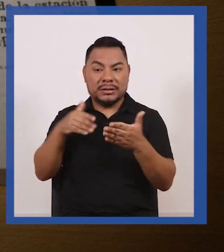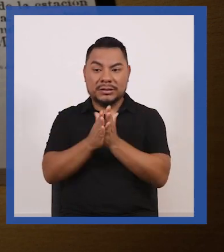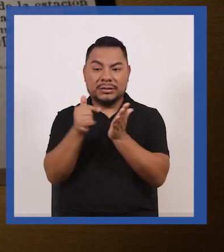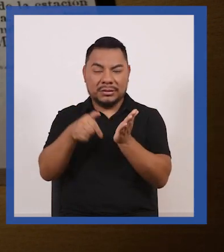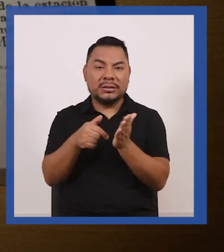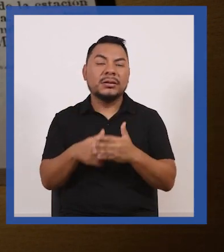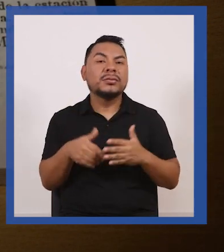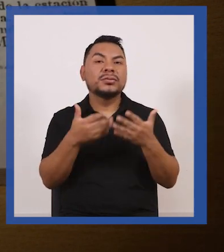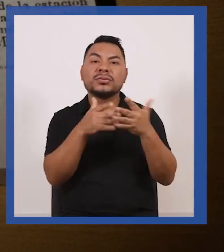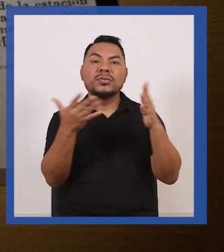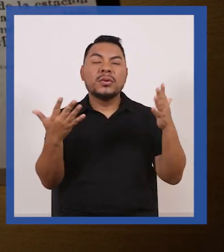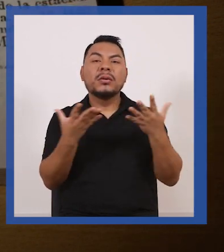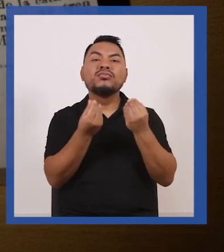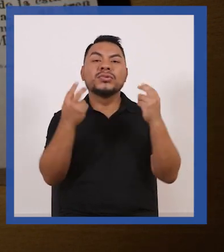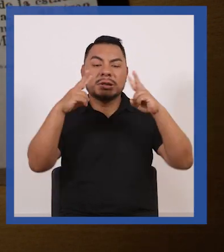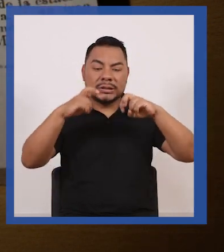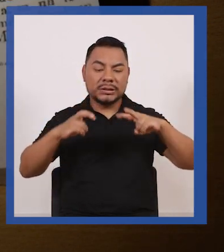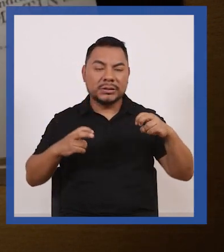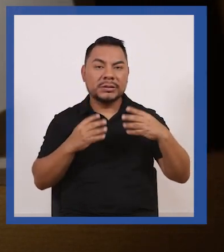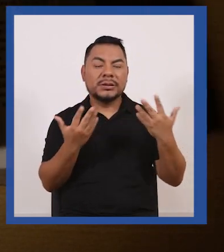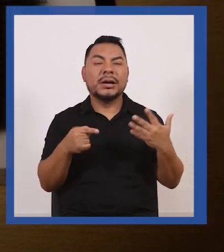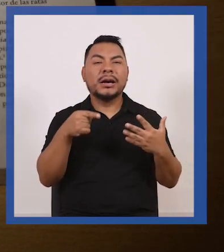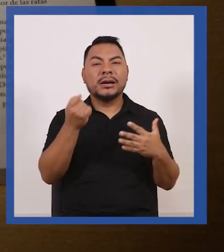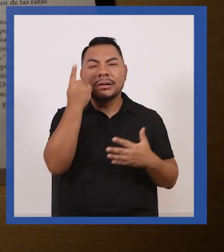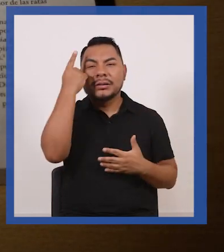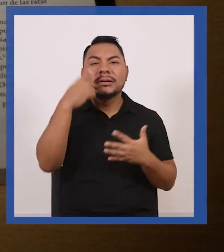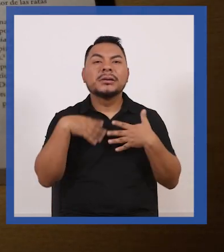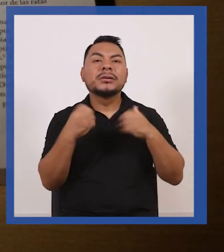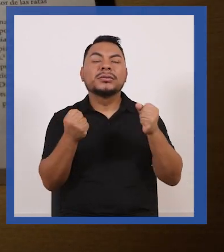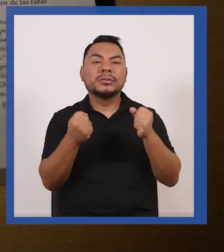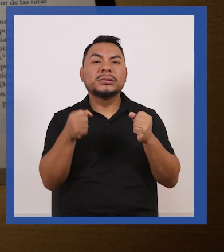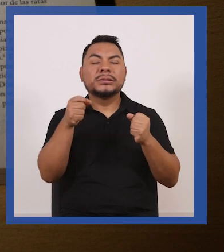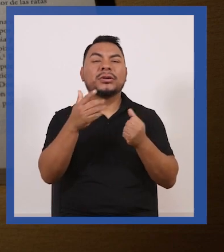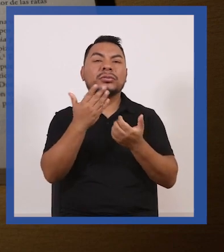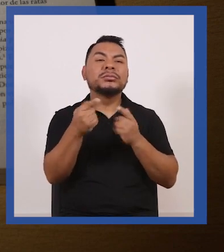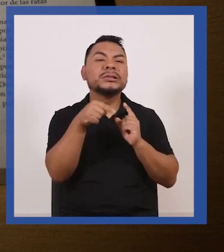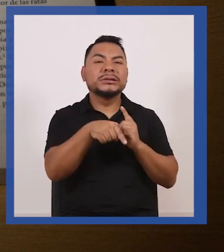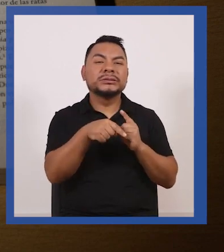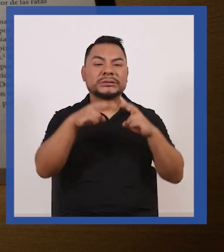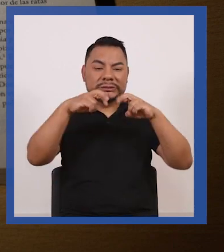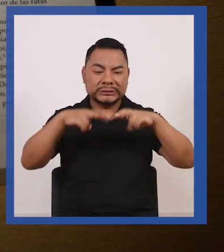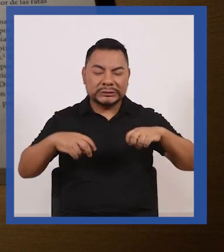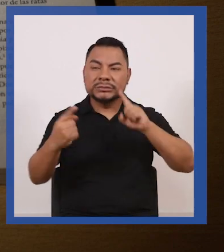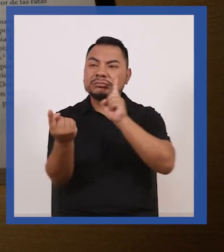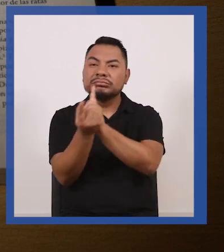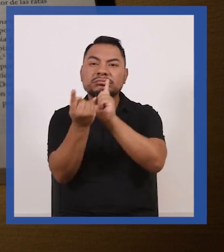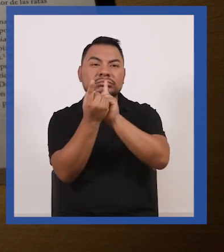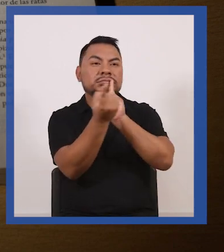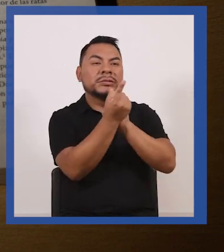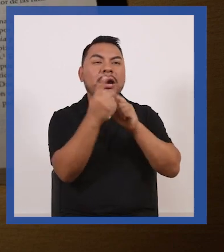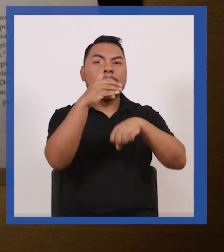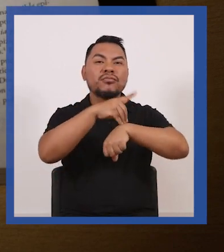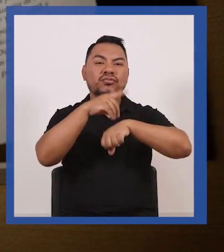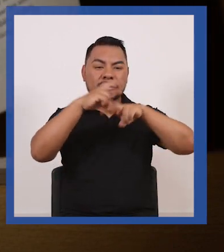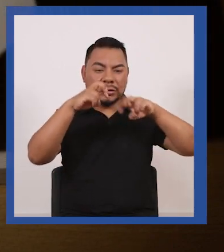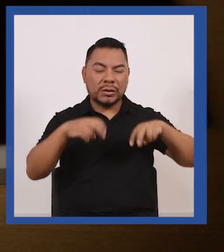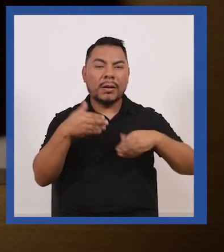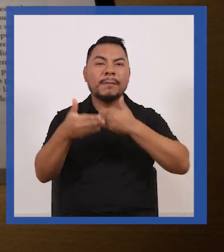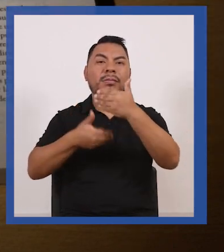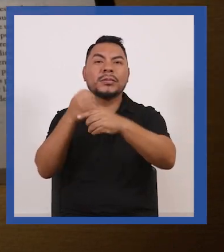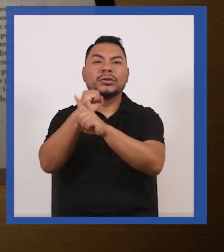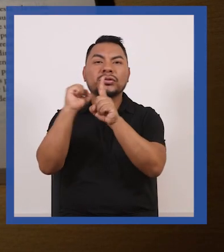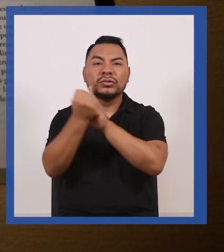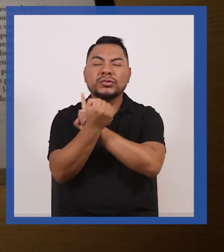de este libro no había muchas investigaciones que entiendan la salud desde la interacción digamos entre los procesos médicos los